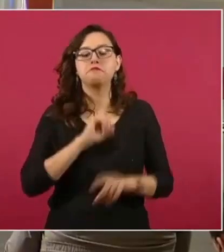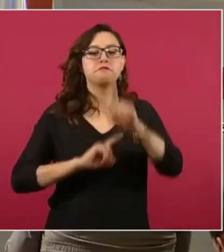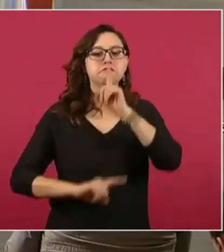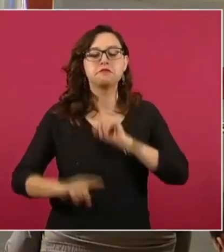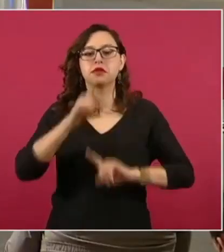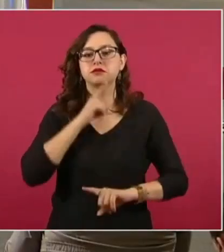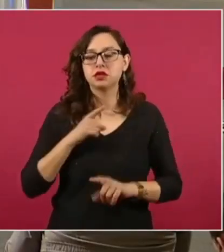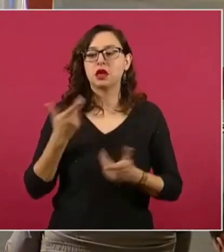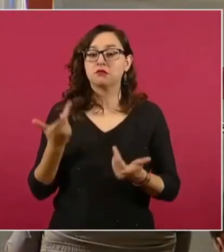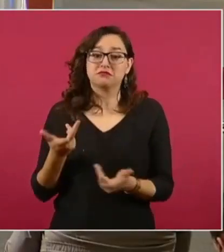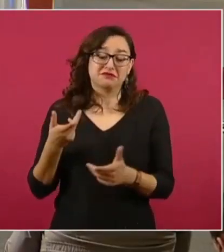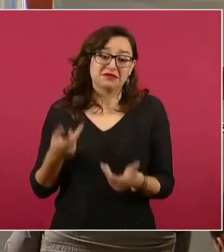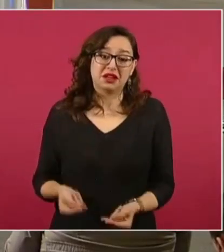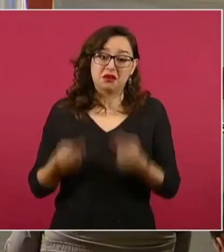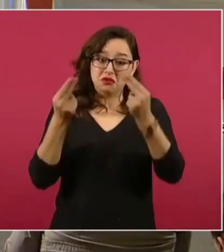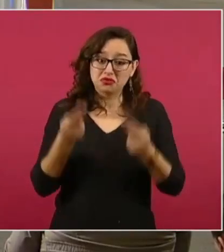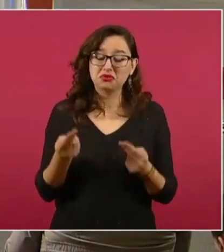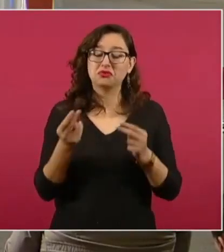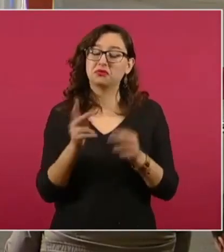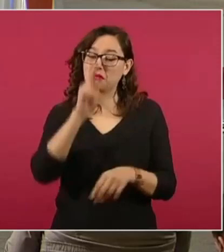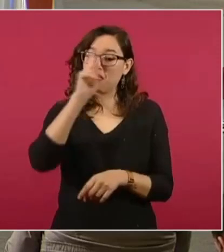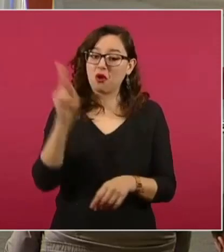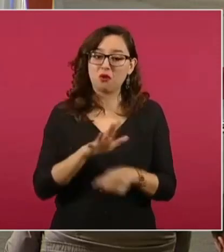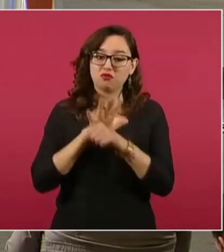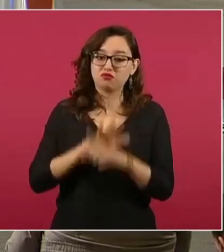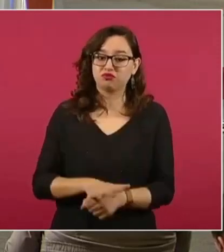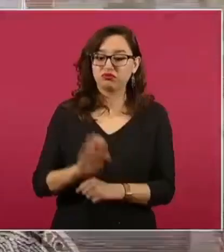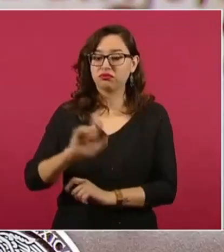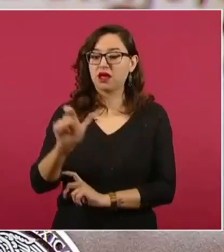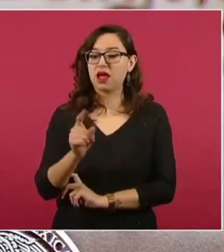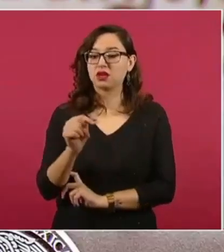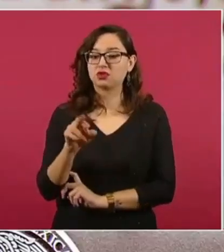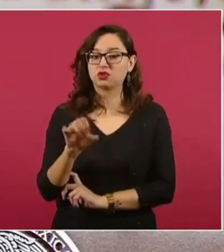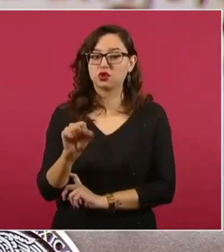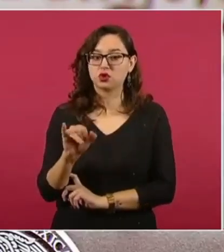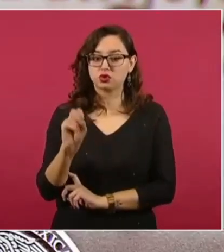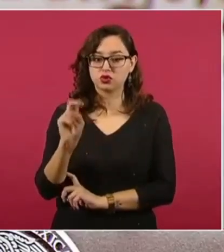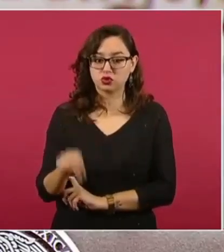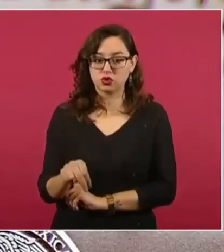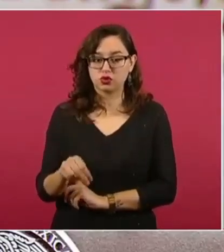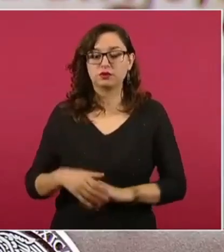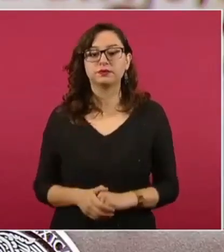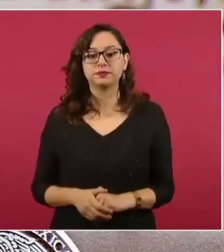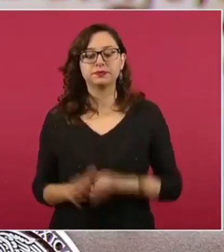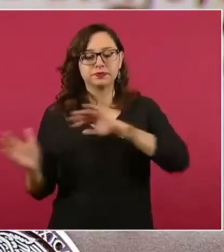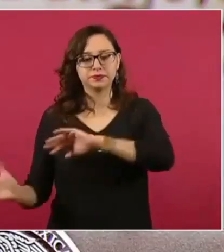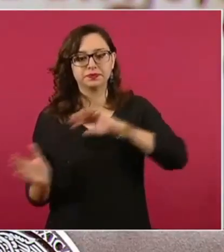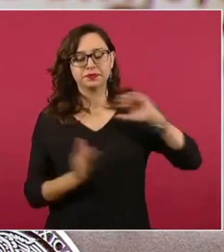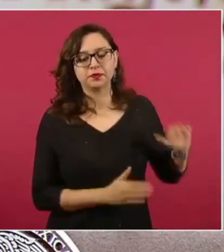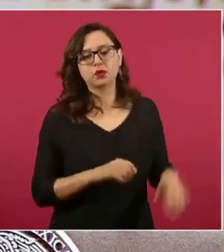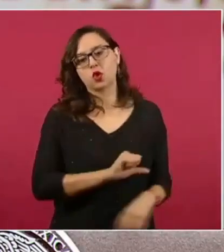y las extorsiones. Y vamos con otra, la pobreza franciscana.